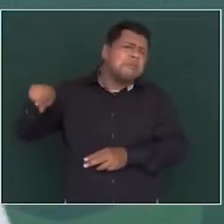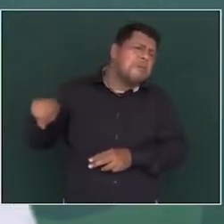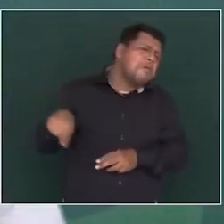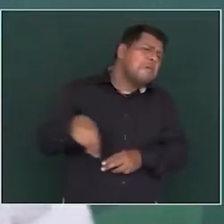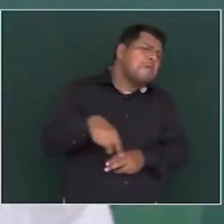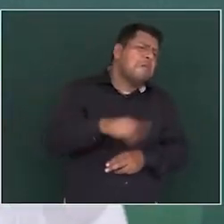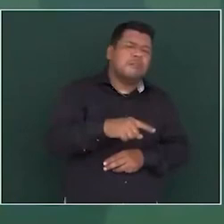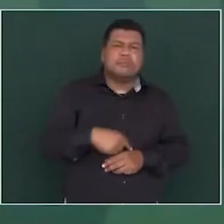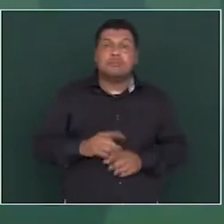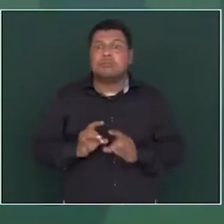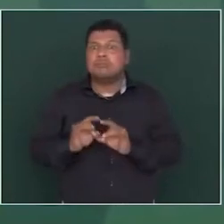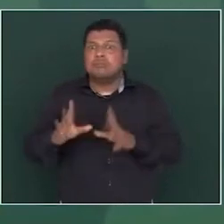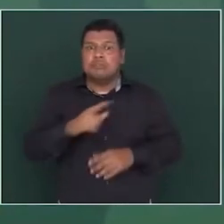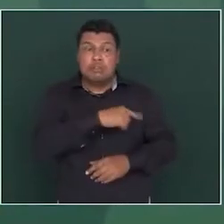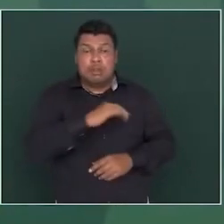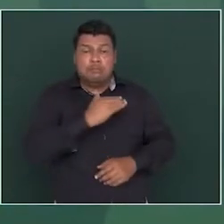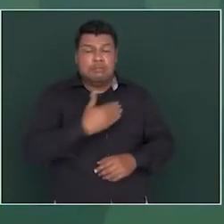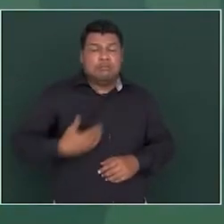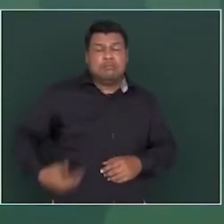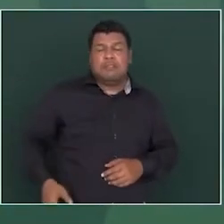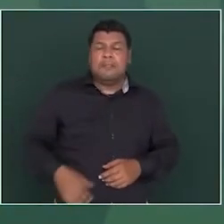de un plumazo